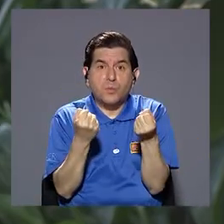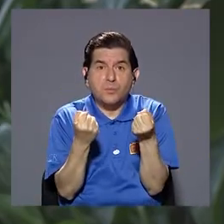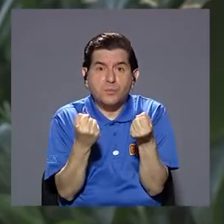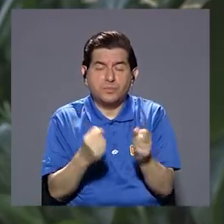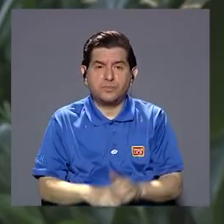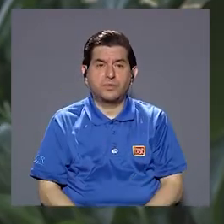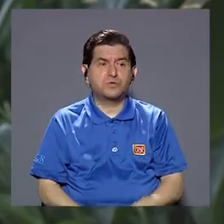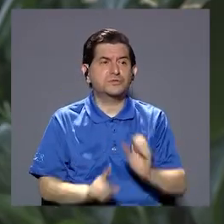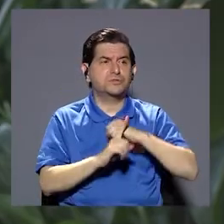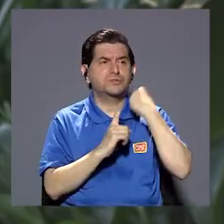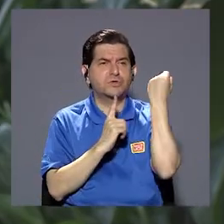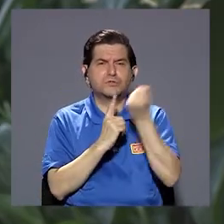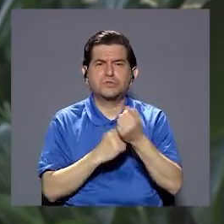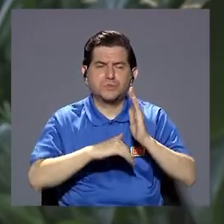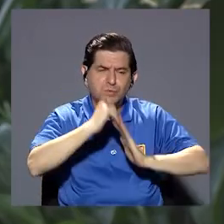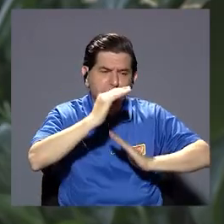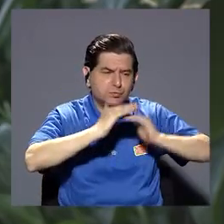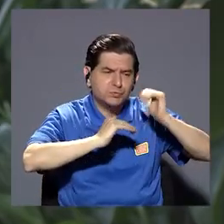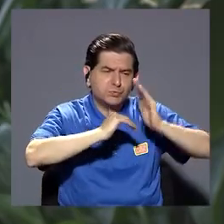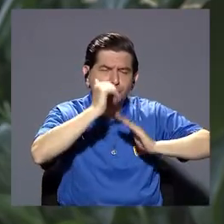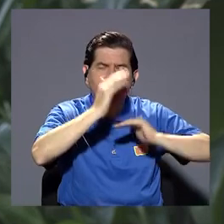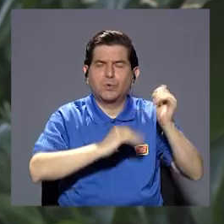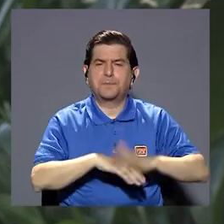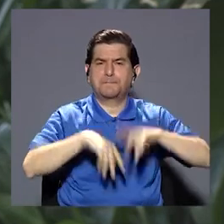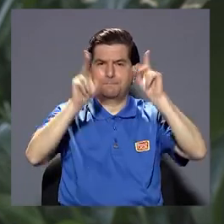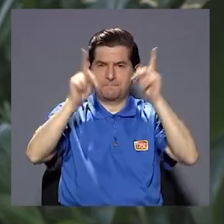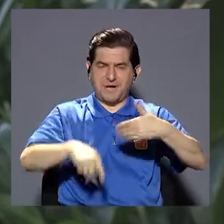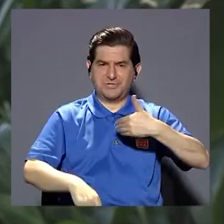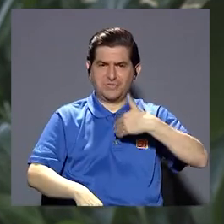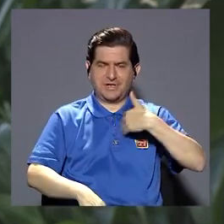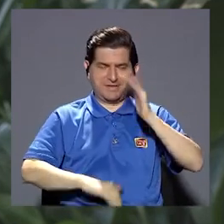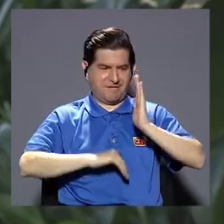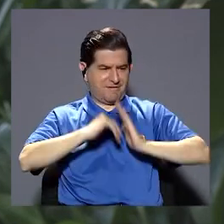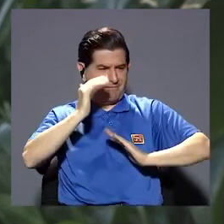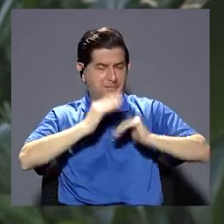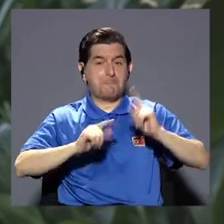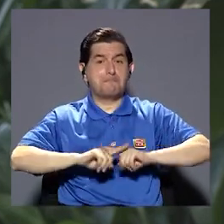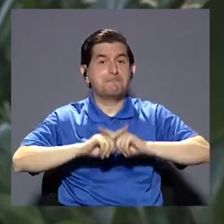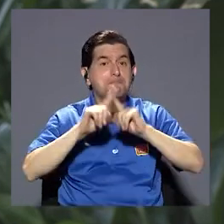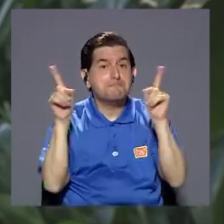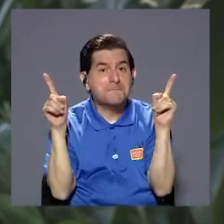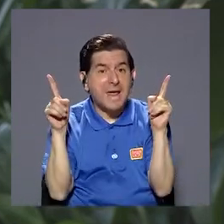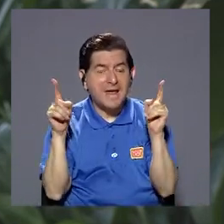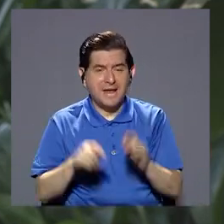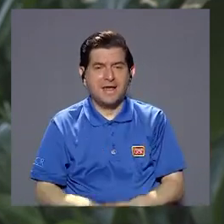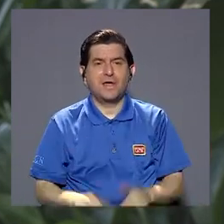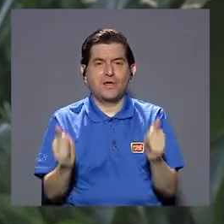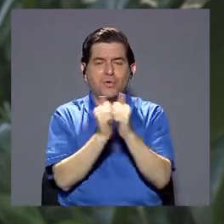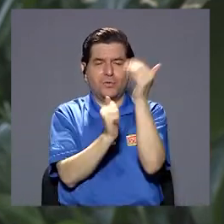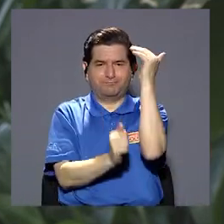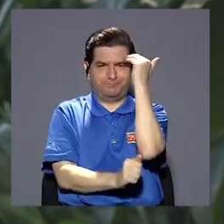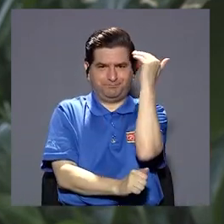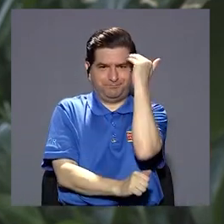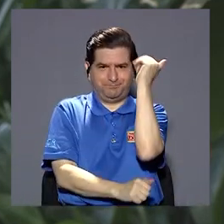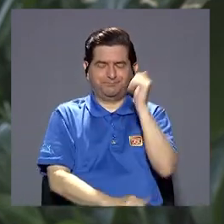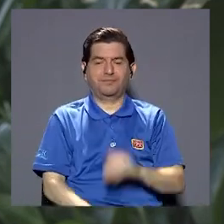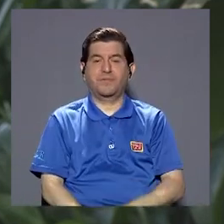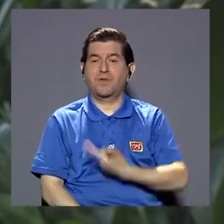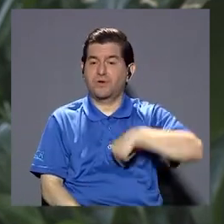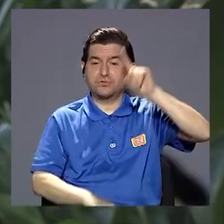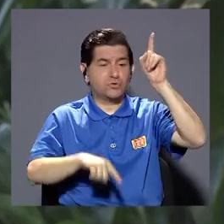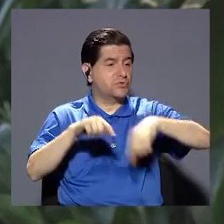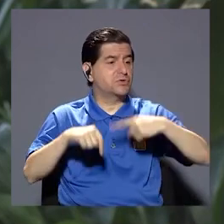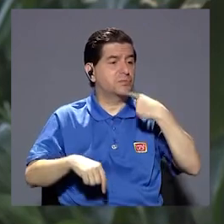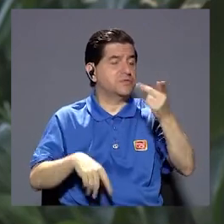salud es una situación que se construye y que la persona tiene que irlo construyendo pero tiene que irlo construyendo con conocimiento